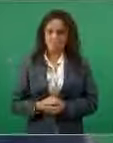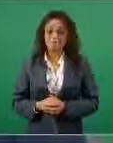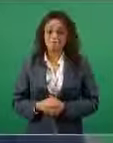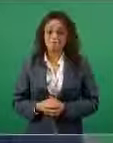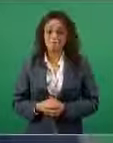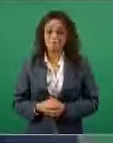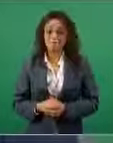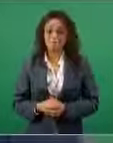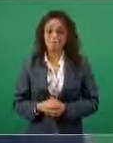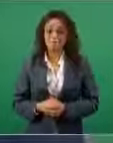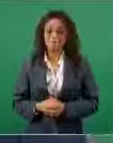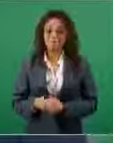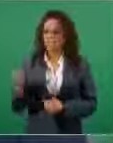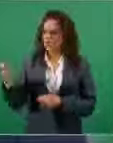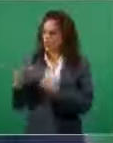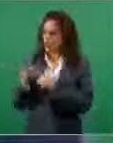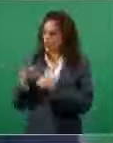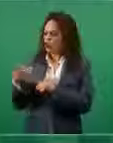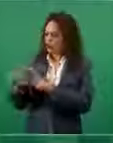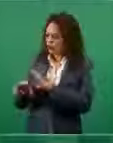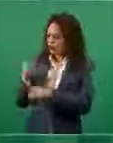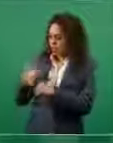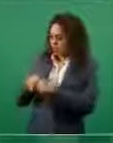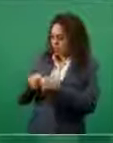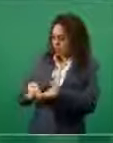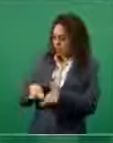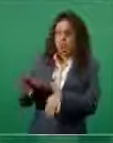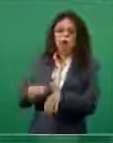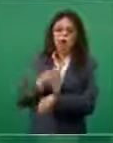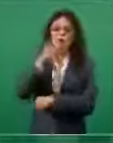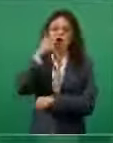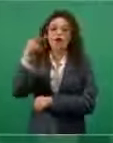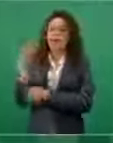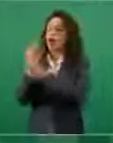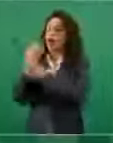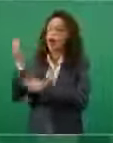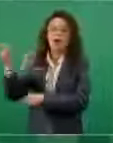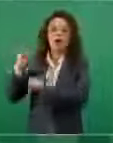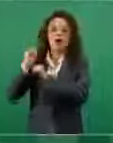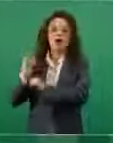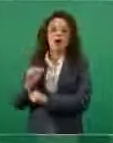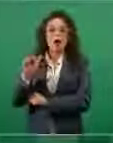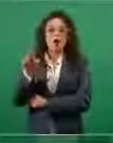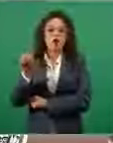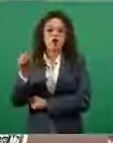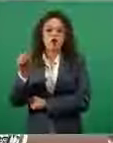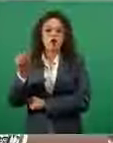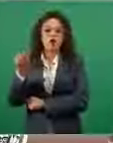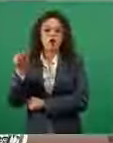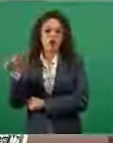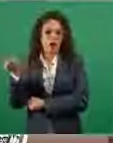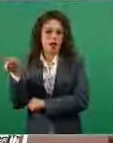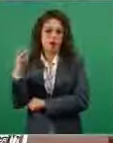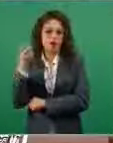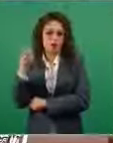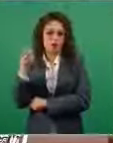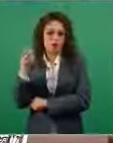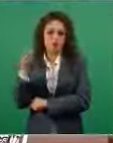tomando como base lo que dijo la auditoría. Entonces, me gustaría que ellos